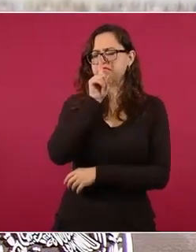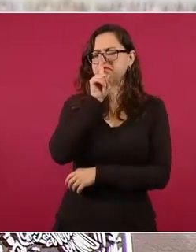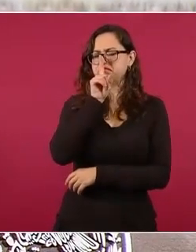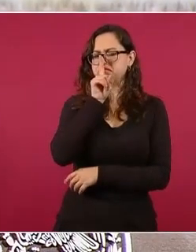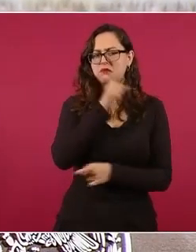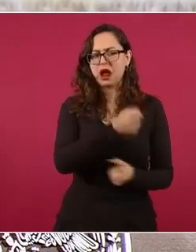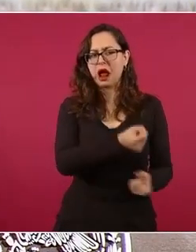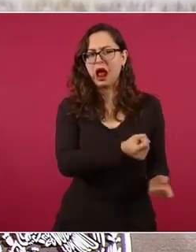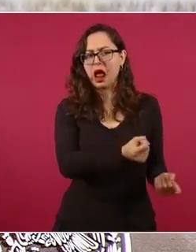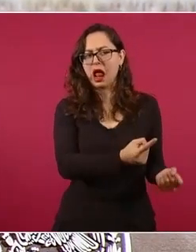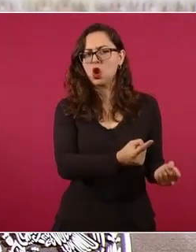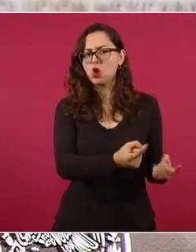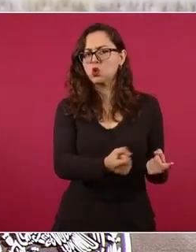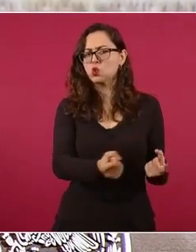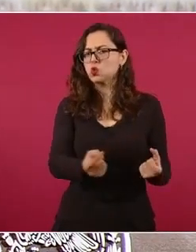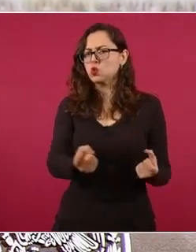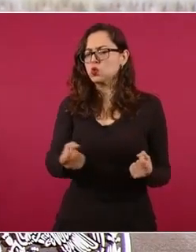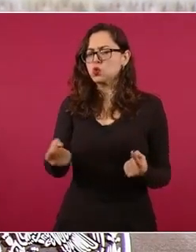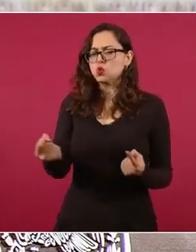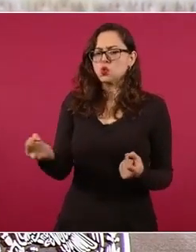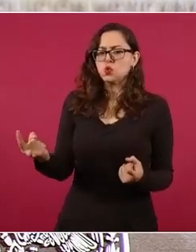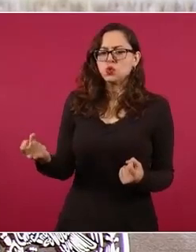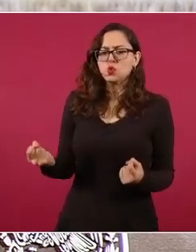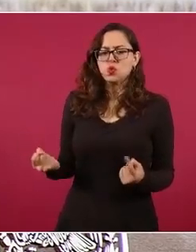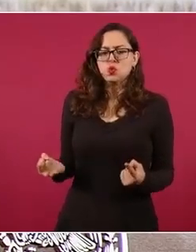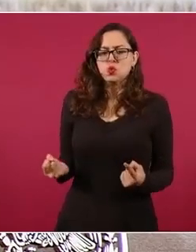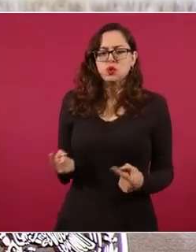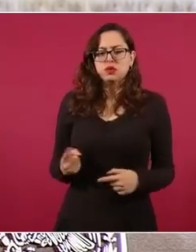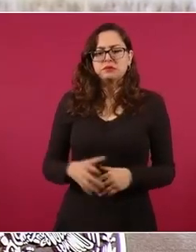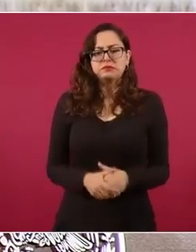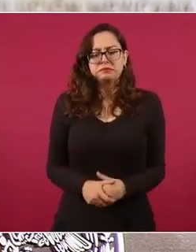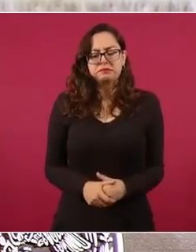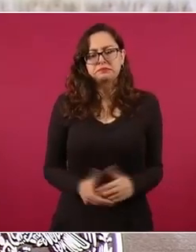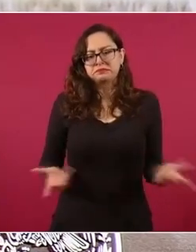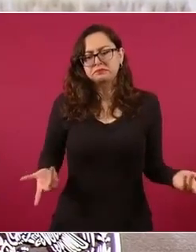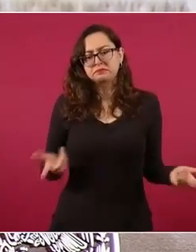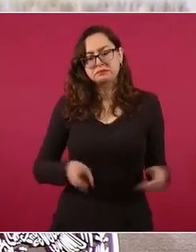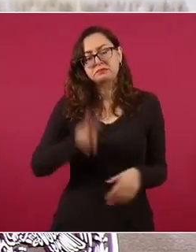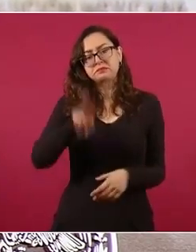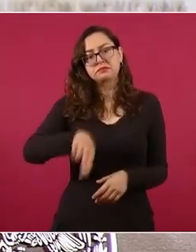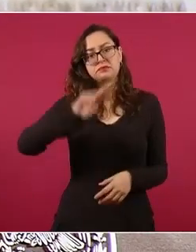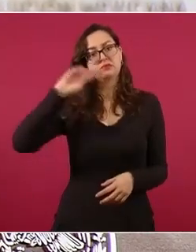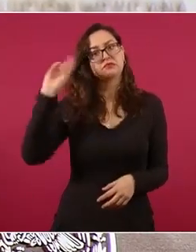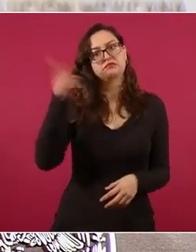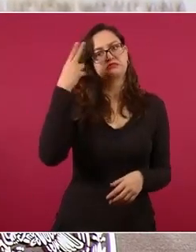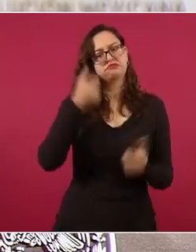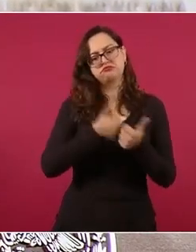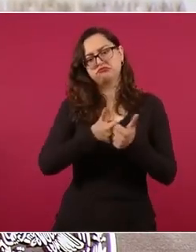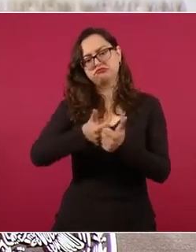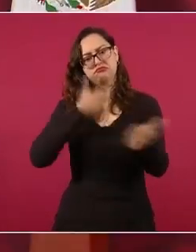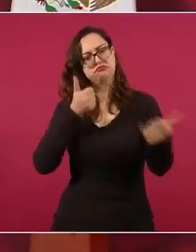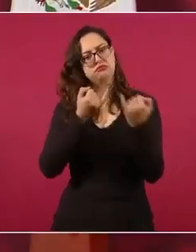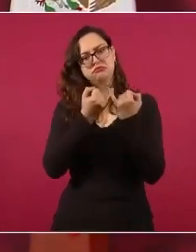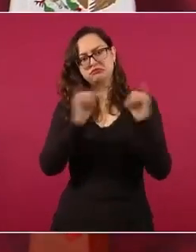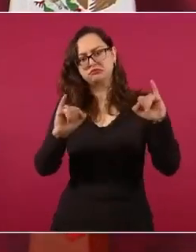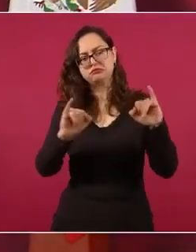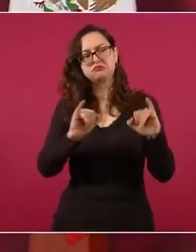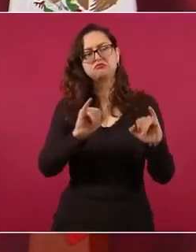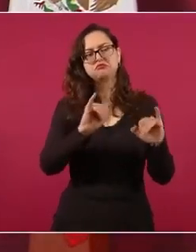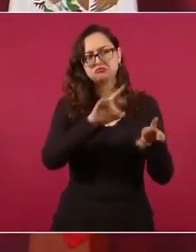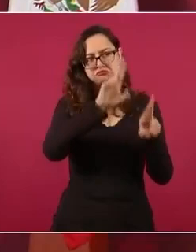respetando la autonomía de las universidades, creo que